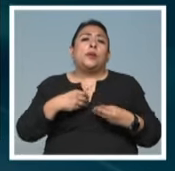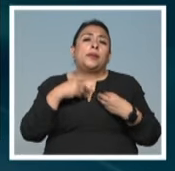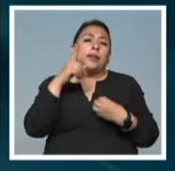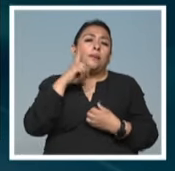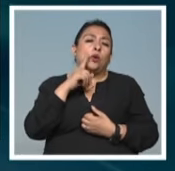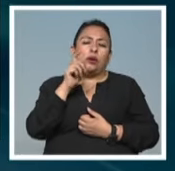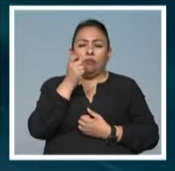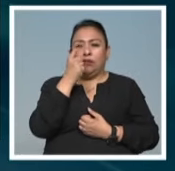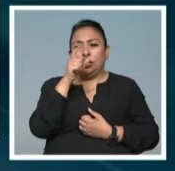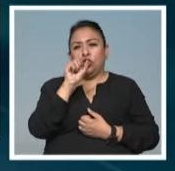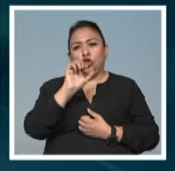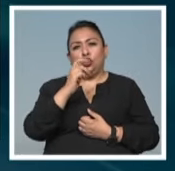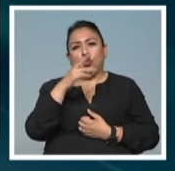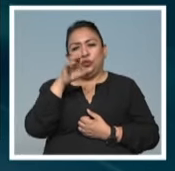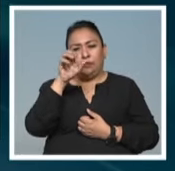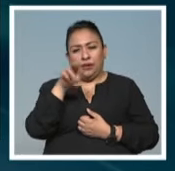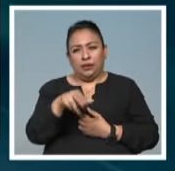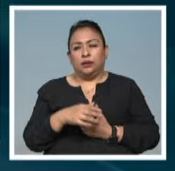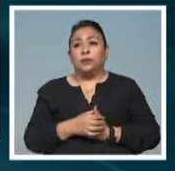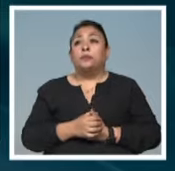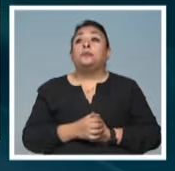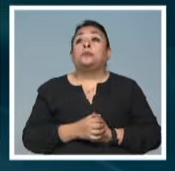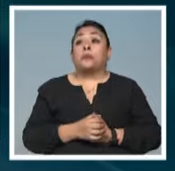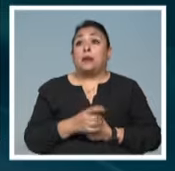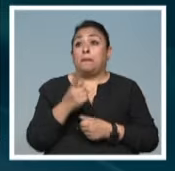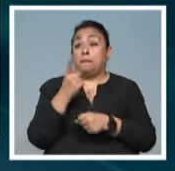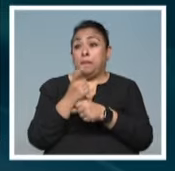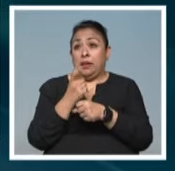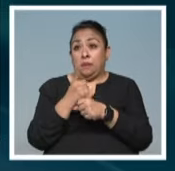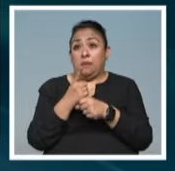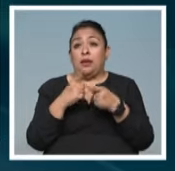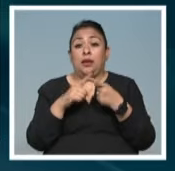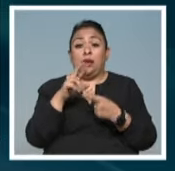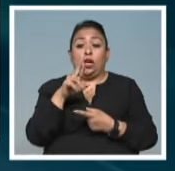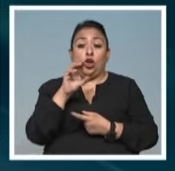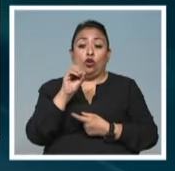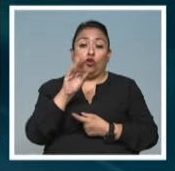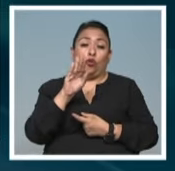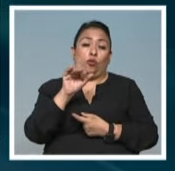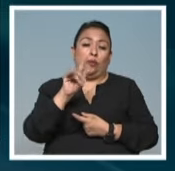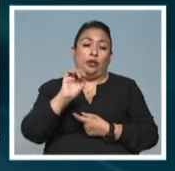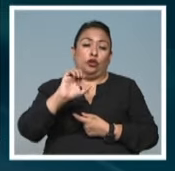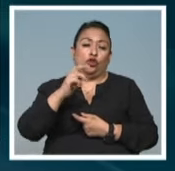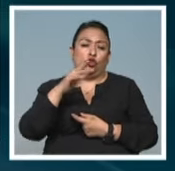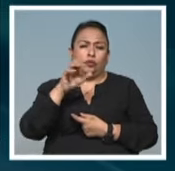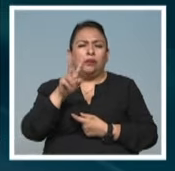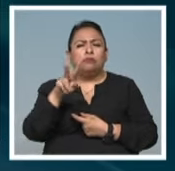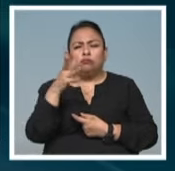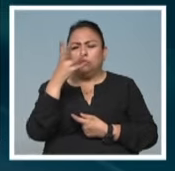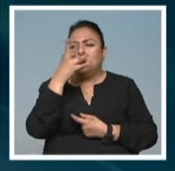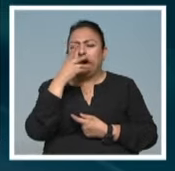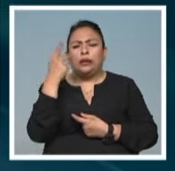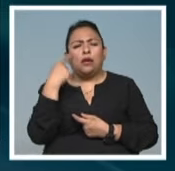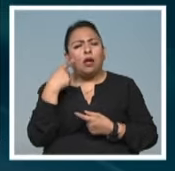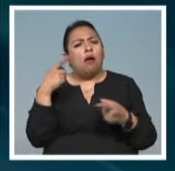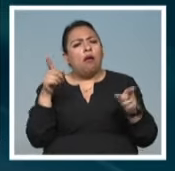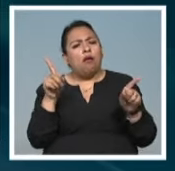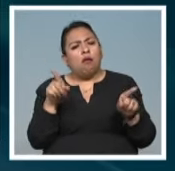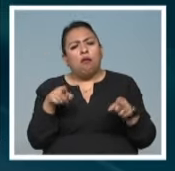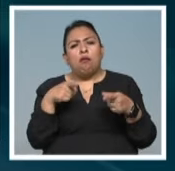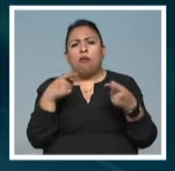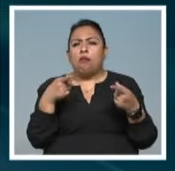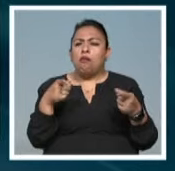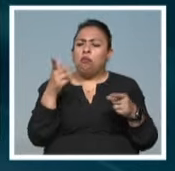Robert Schumann. La primera parte que es Robert Schumann es muy linda la obra porque es